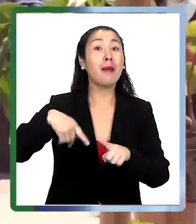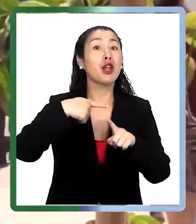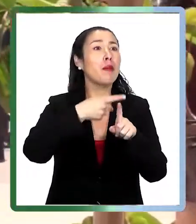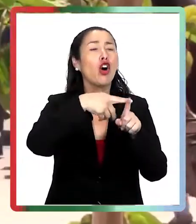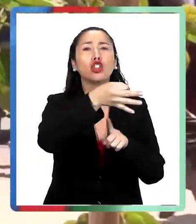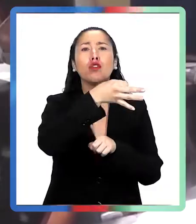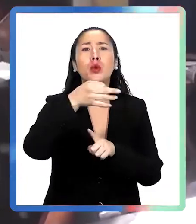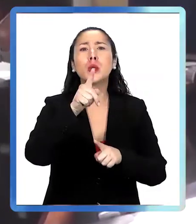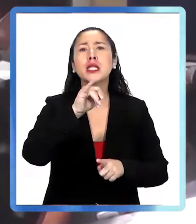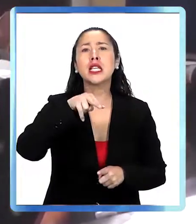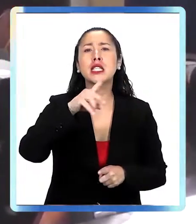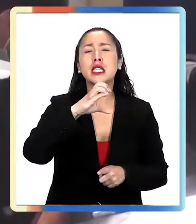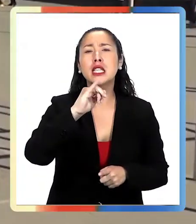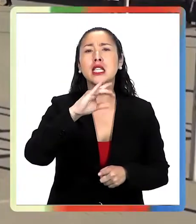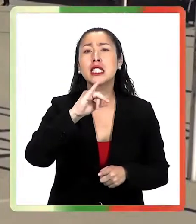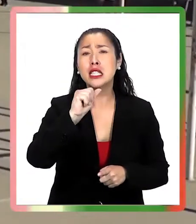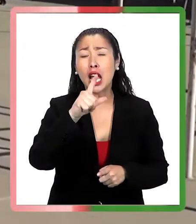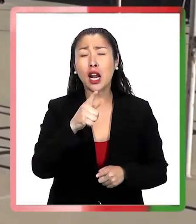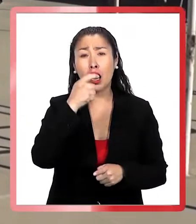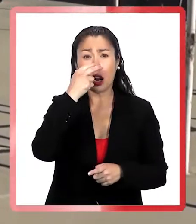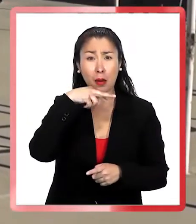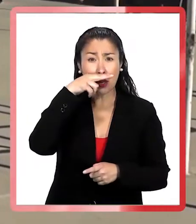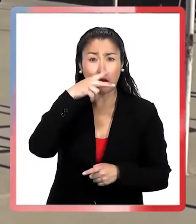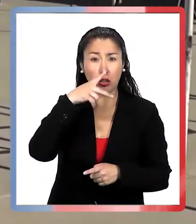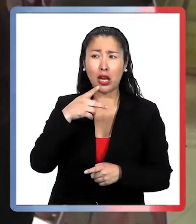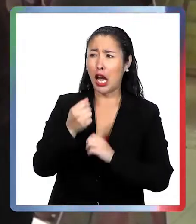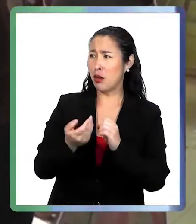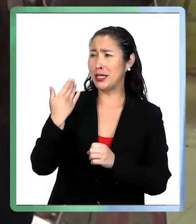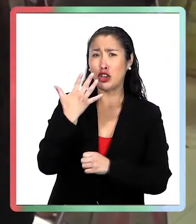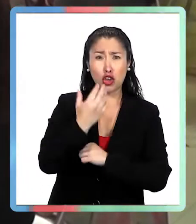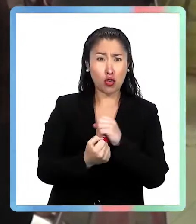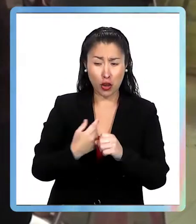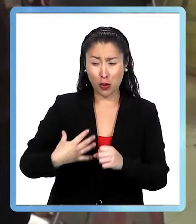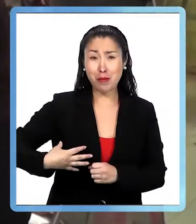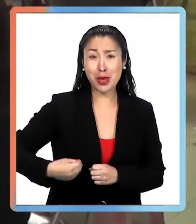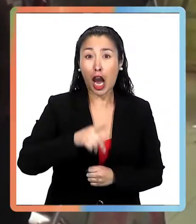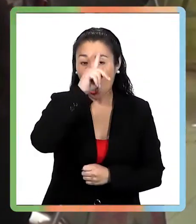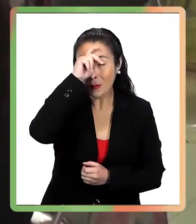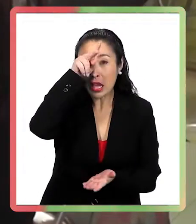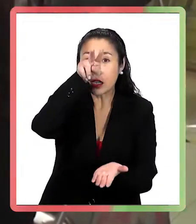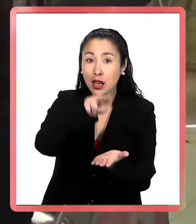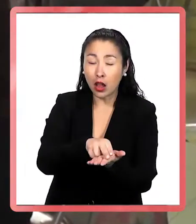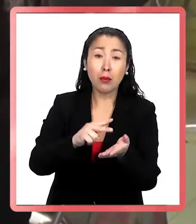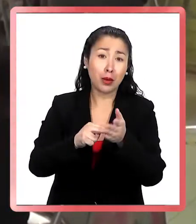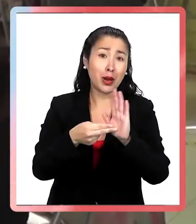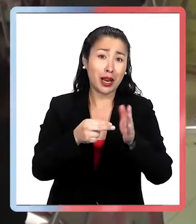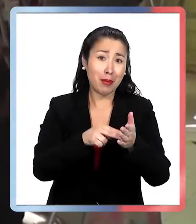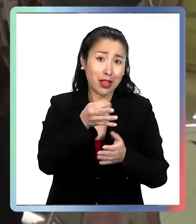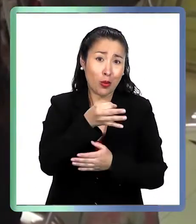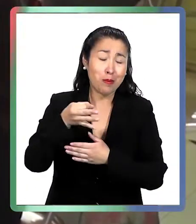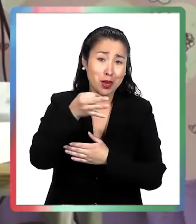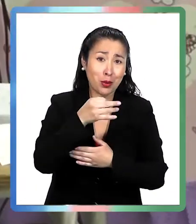sino que protege contra el virus sincicial respiratorio. Yo tuve a mi niña de 5 años el año pasado hospitalizada con virus sincicial